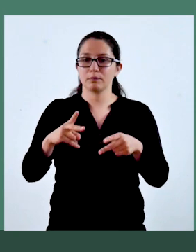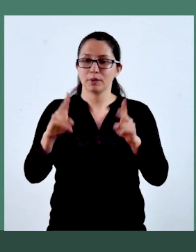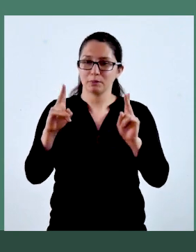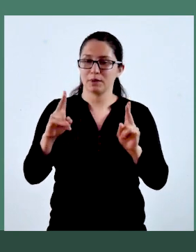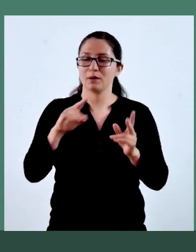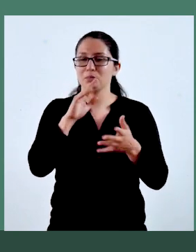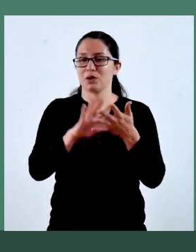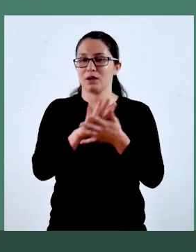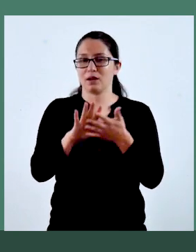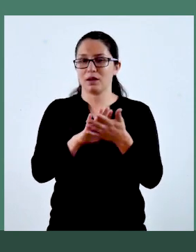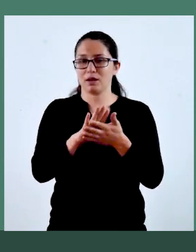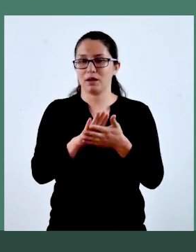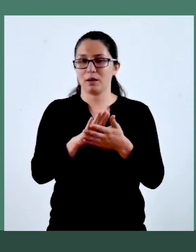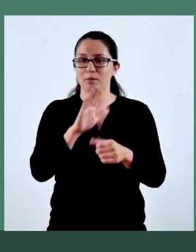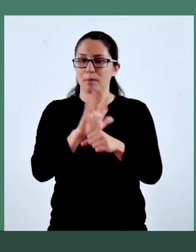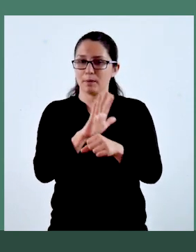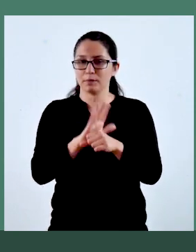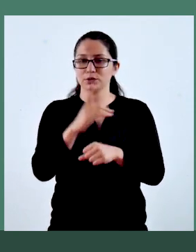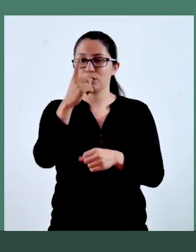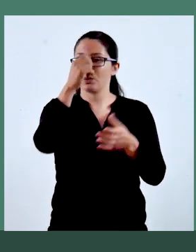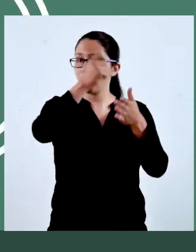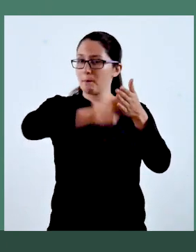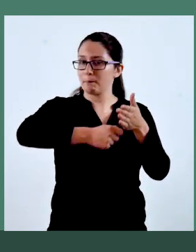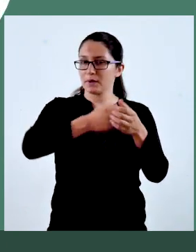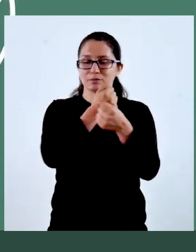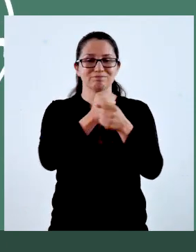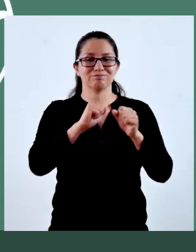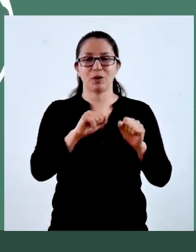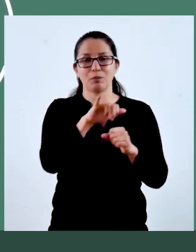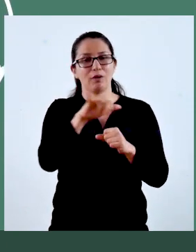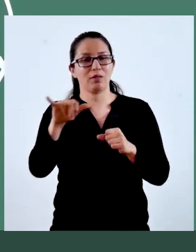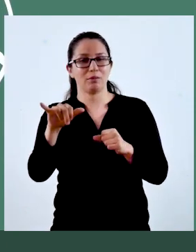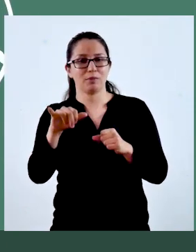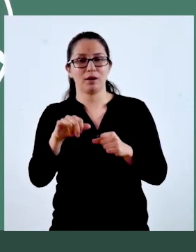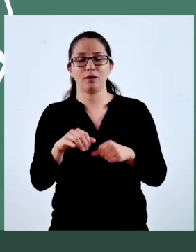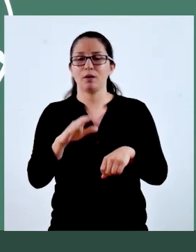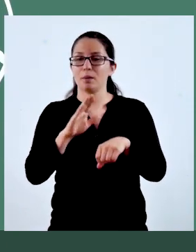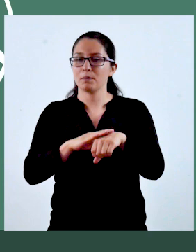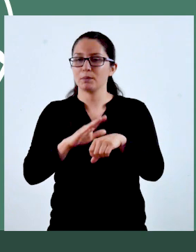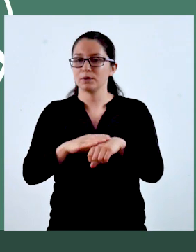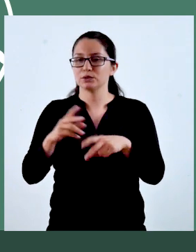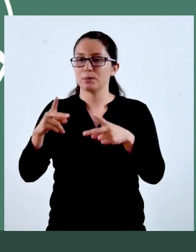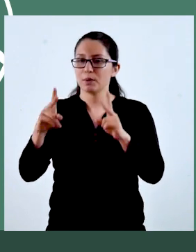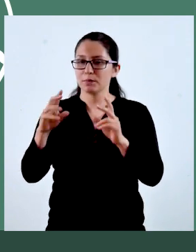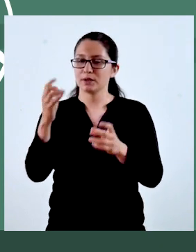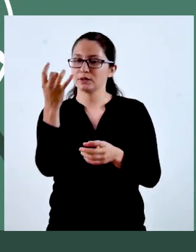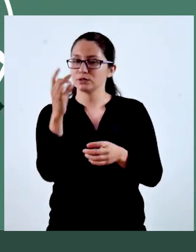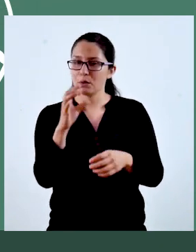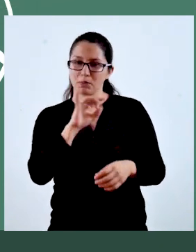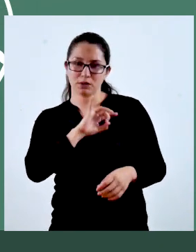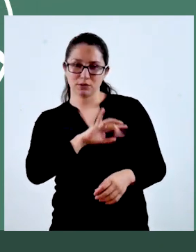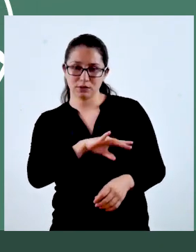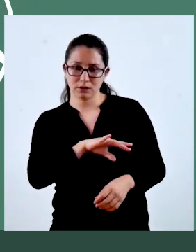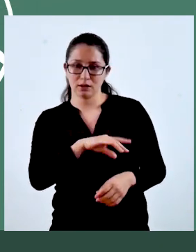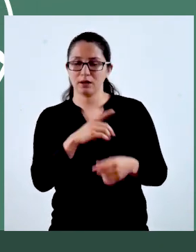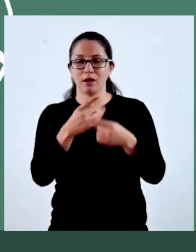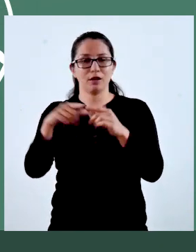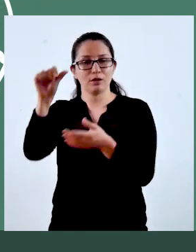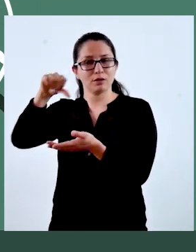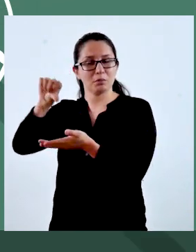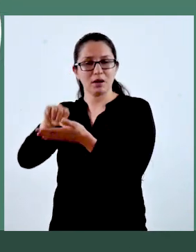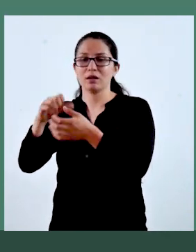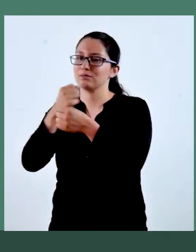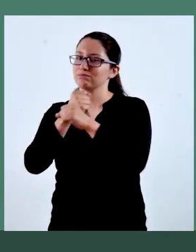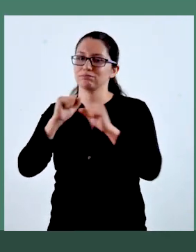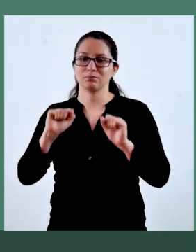para usar la obra por un mes, no la puedes usar más tiempo. O si se permite el uso solo dentro de Chile, no puedes realizarla en otros